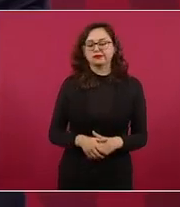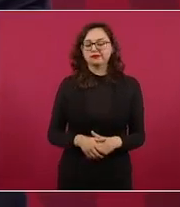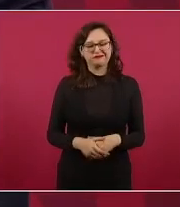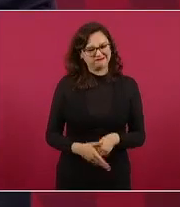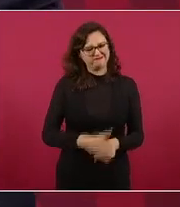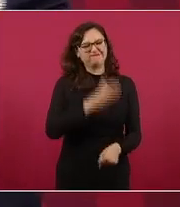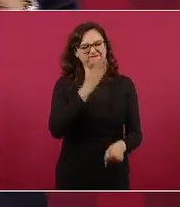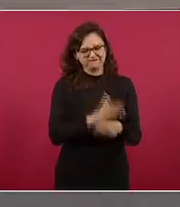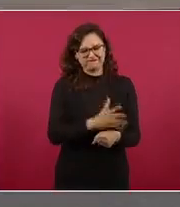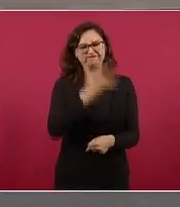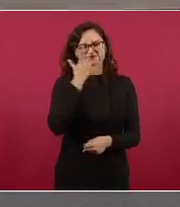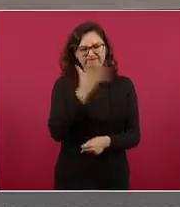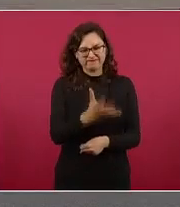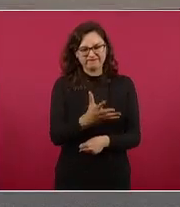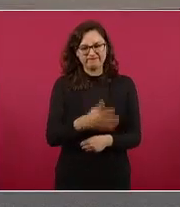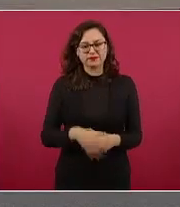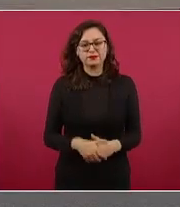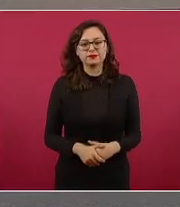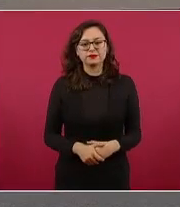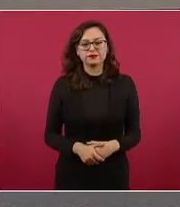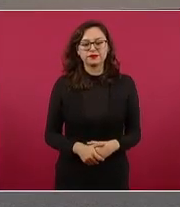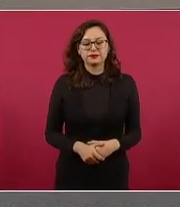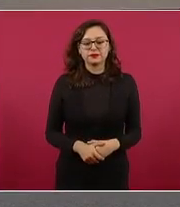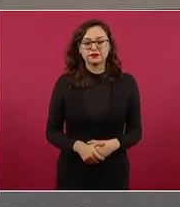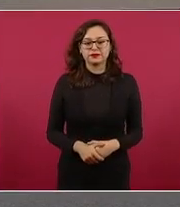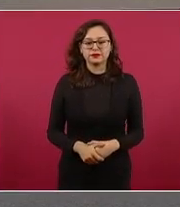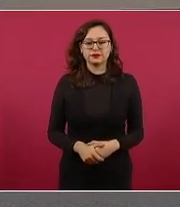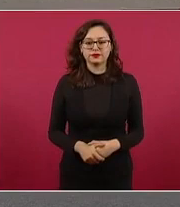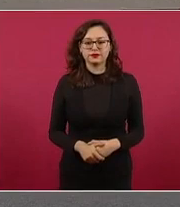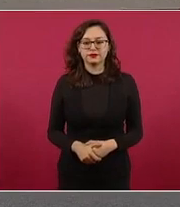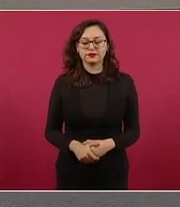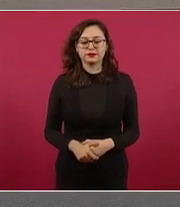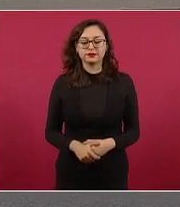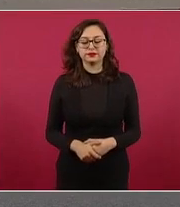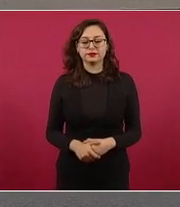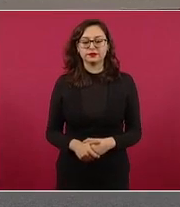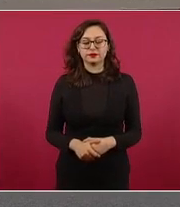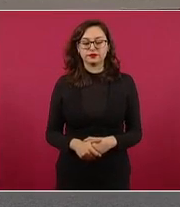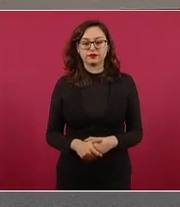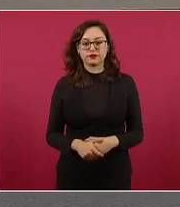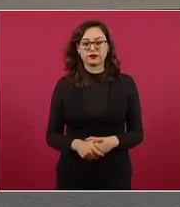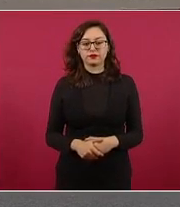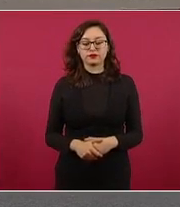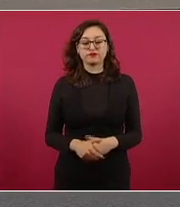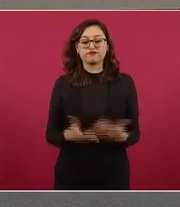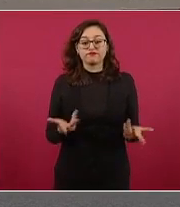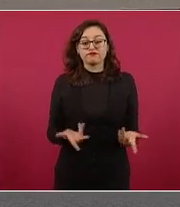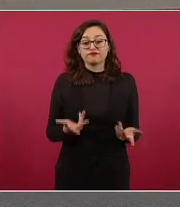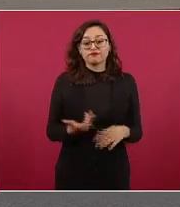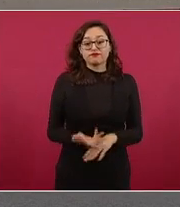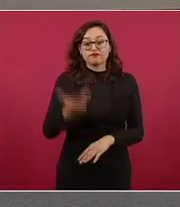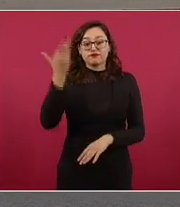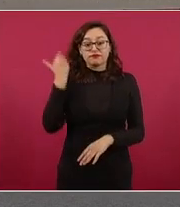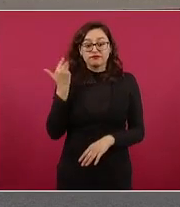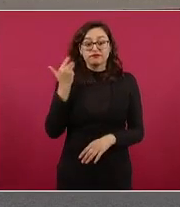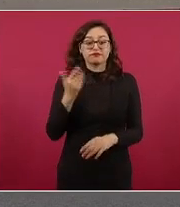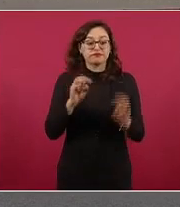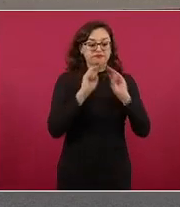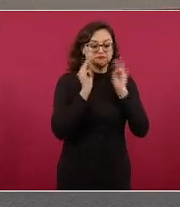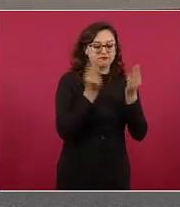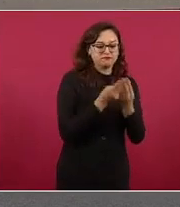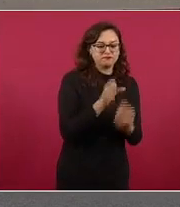antes había un contubernio entre la delincuencia y la autoridad